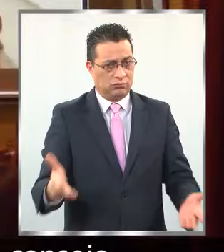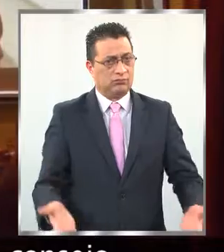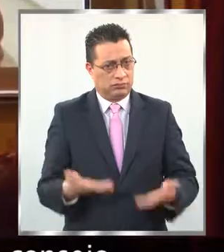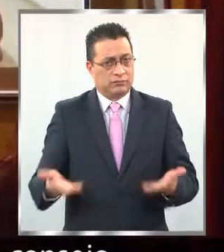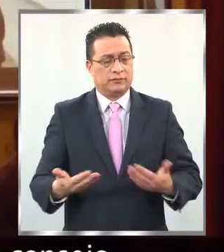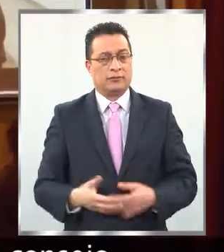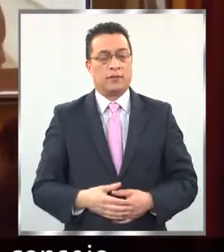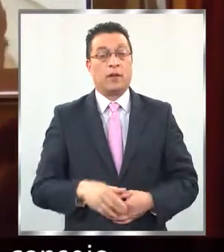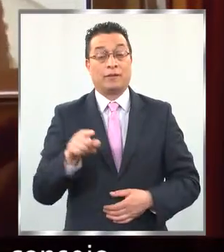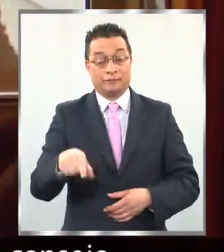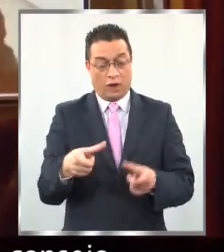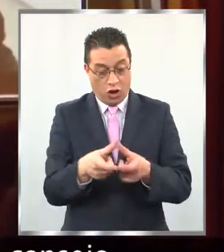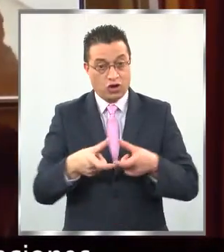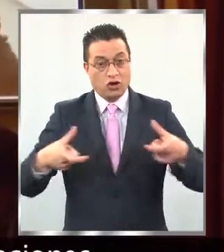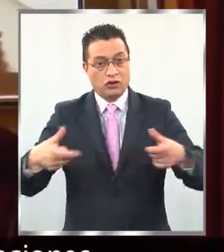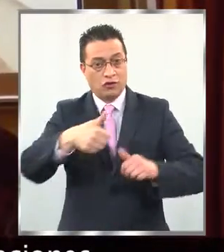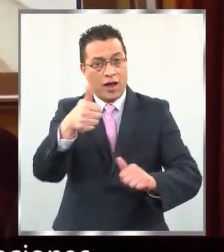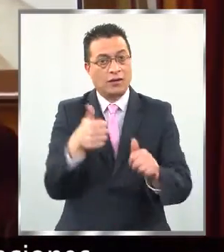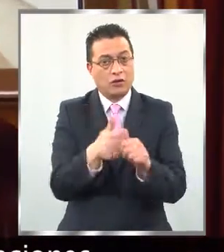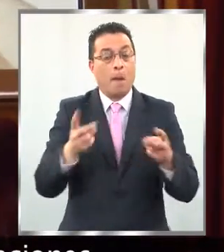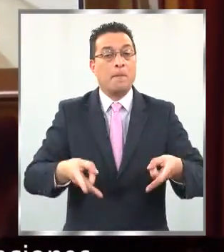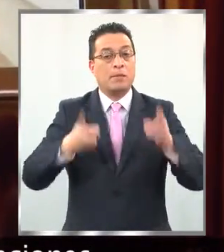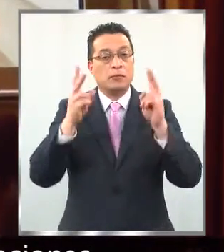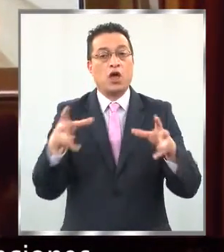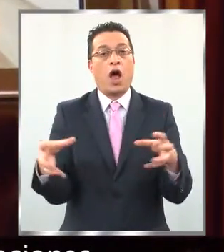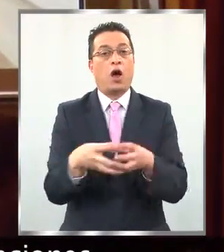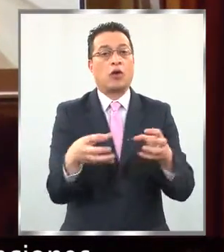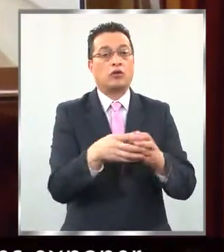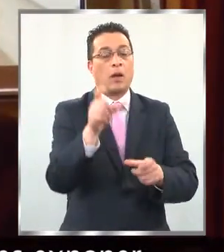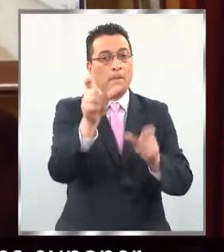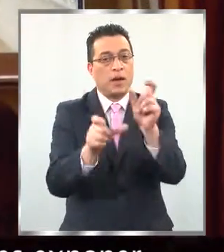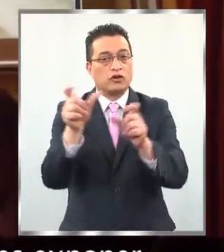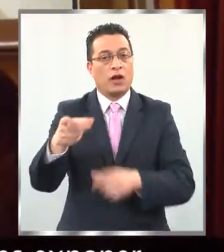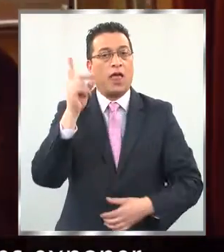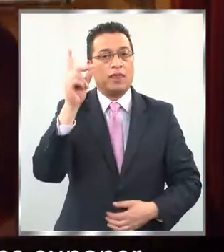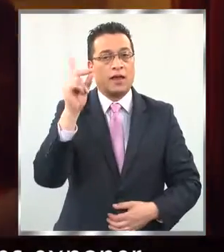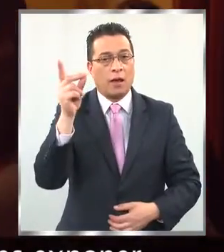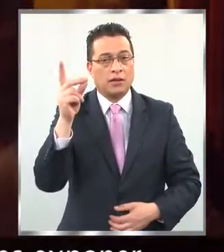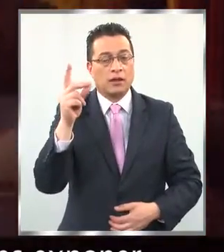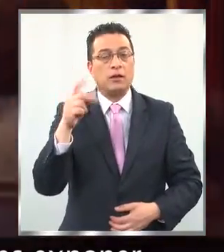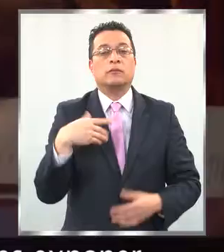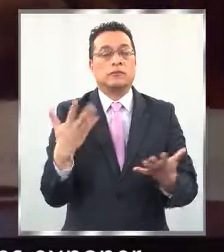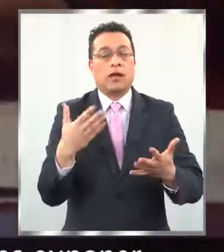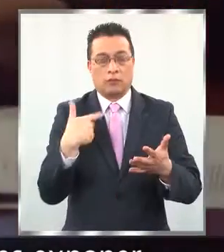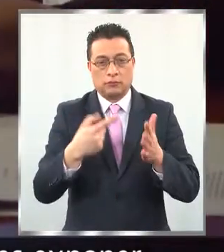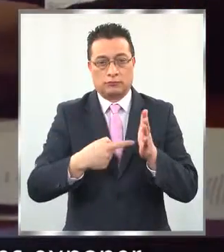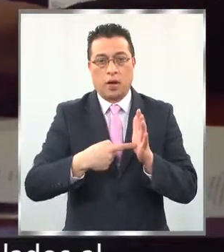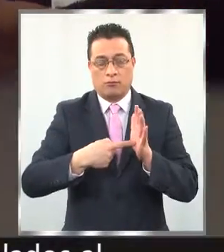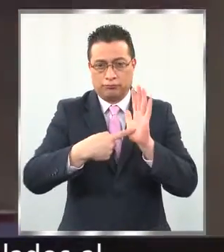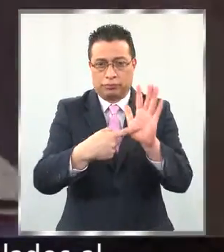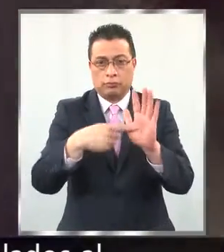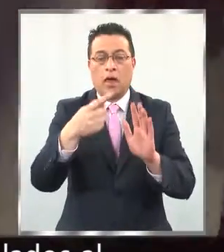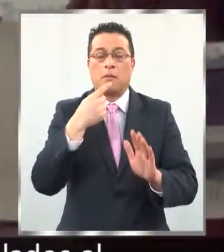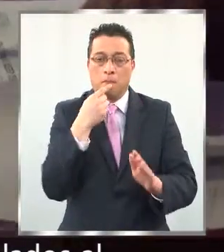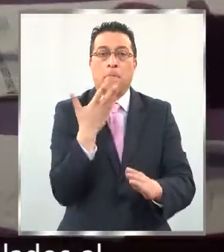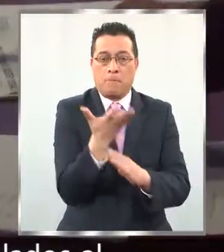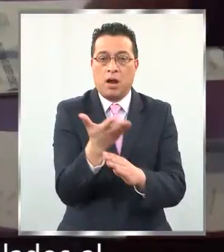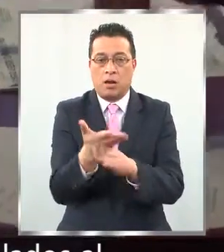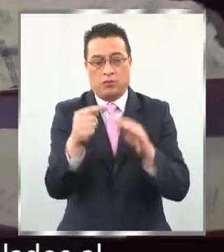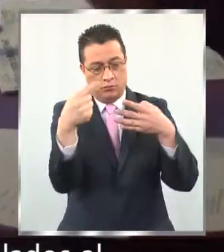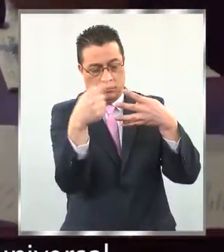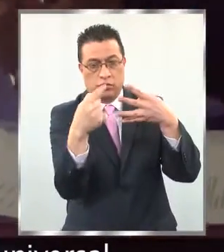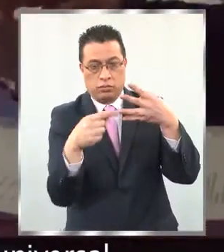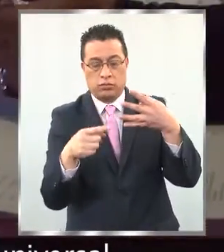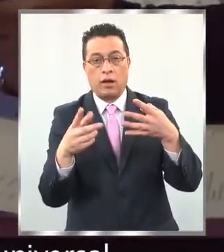Entre otras cosas, lo que este Consejo Asesor permitirá a las agrupaciones de personas con discapacidad es exponer las demandas en temas